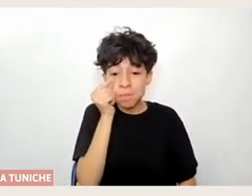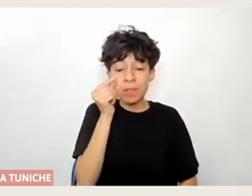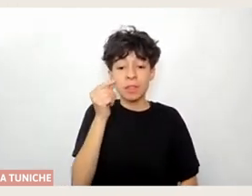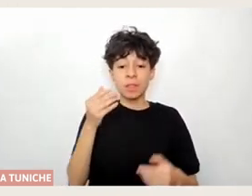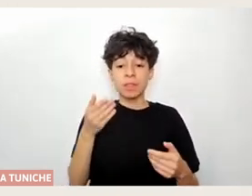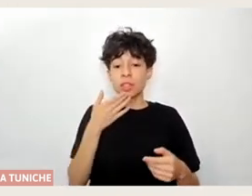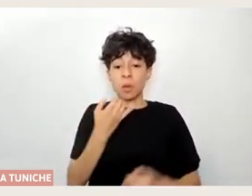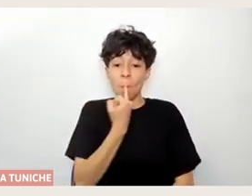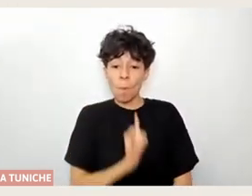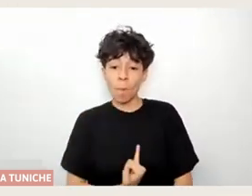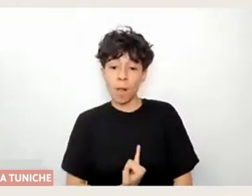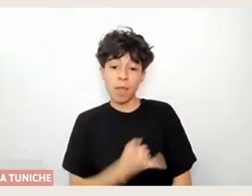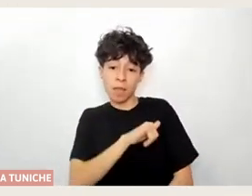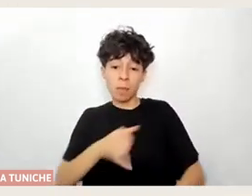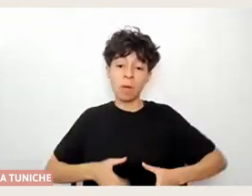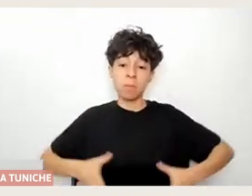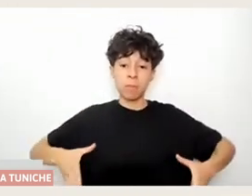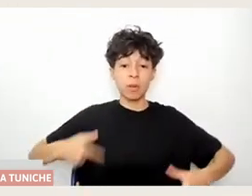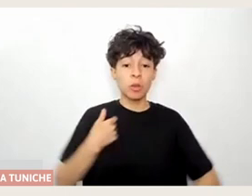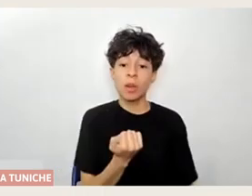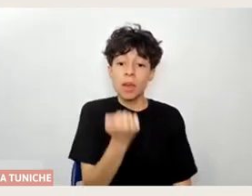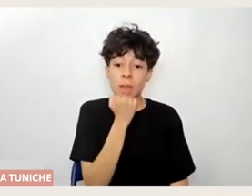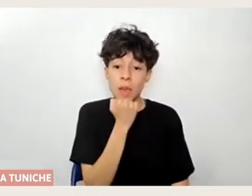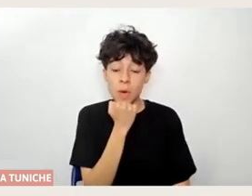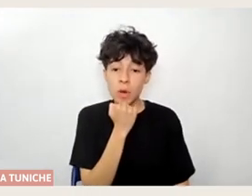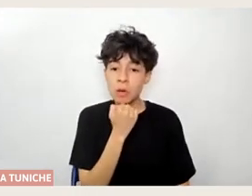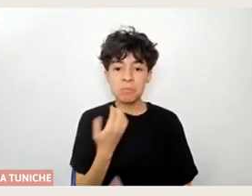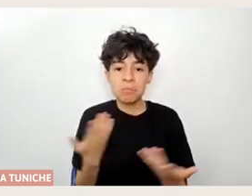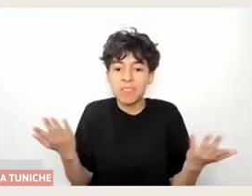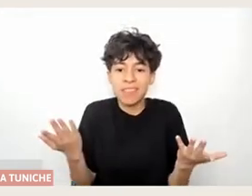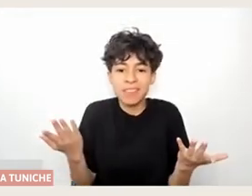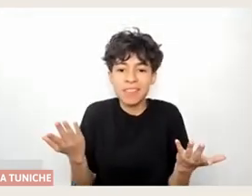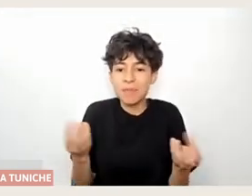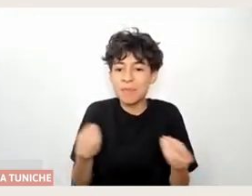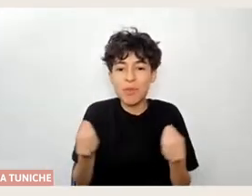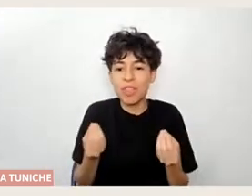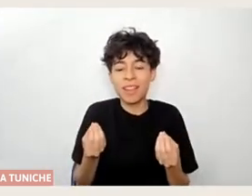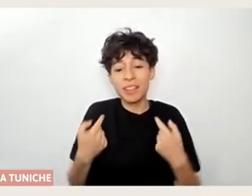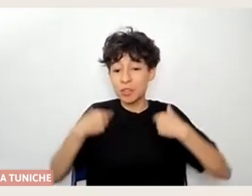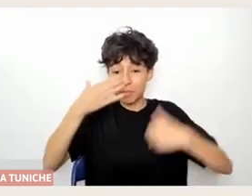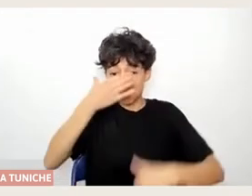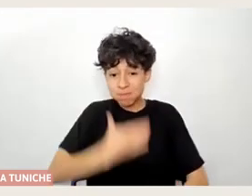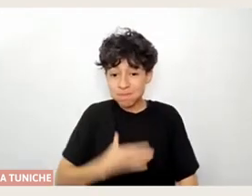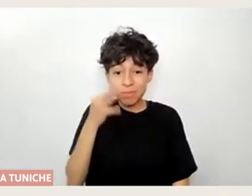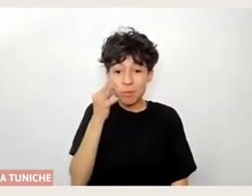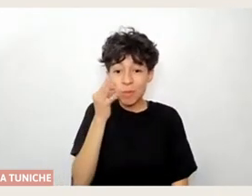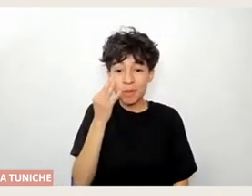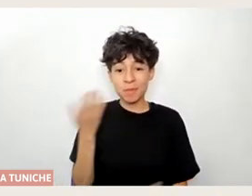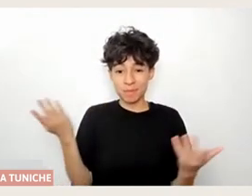engordo, me equivoco, y bueno, ¿y qué? Soy un ser humano más. Eso, muchas gracias.